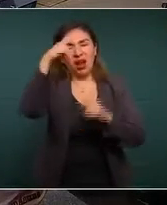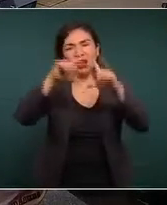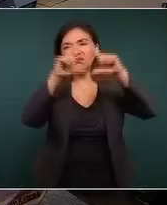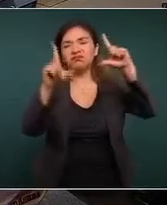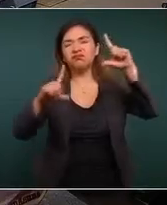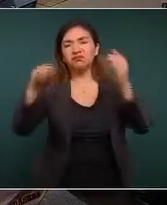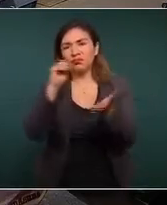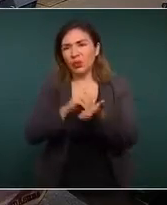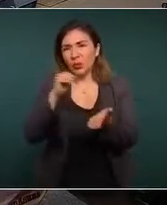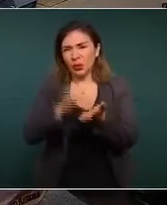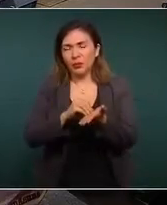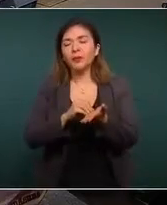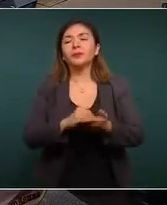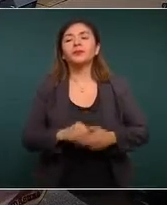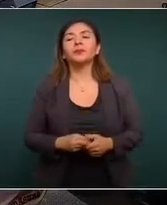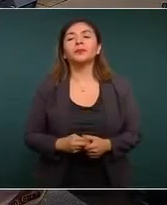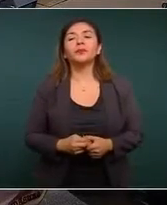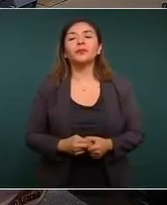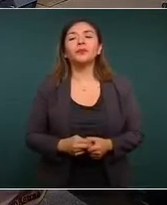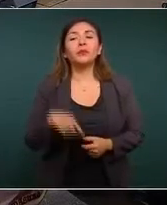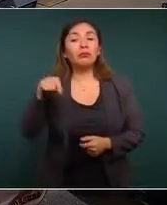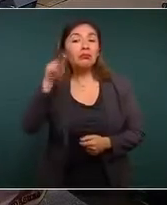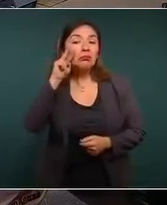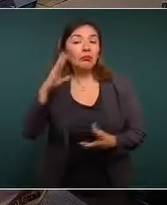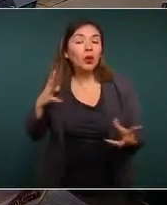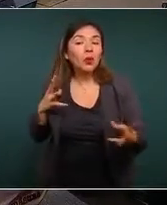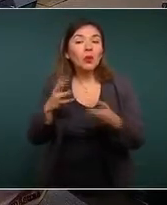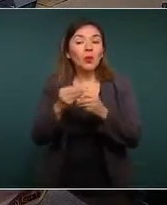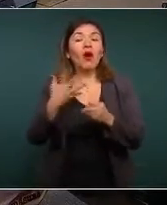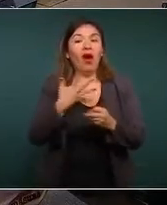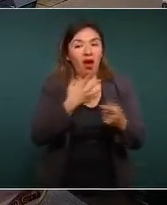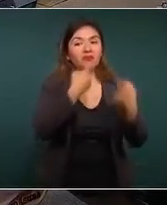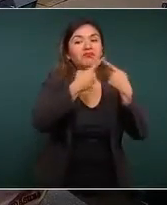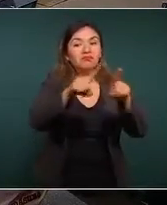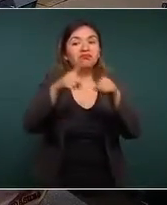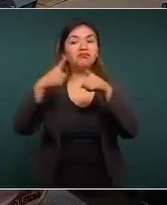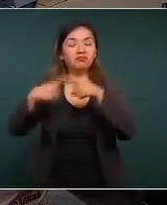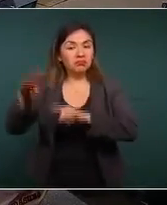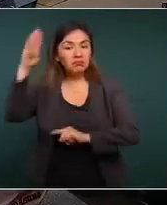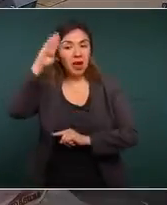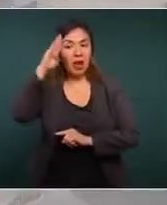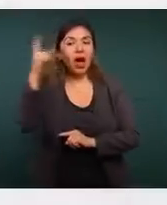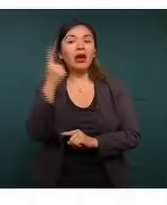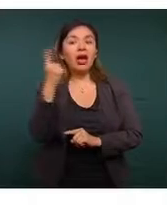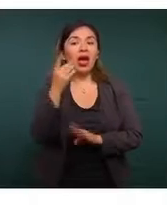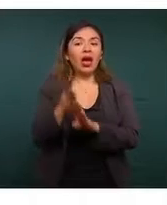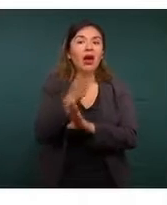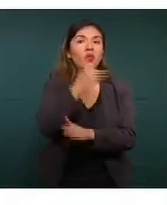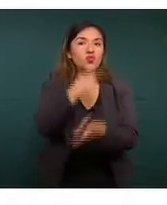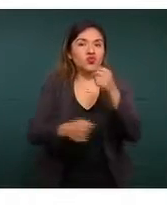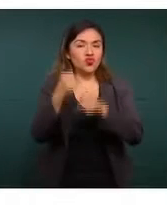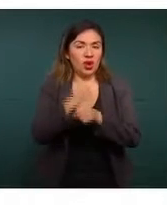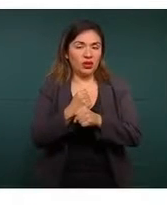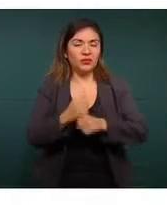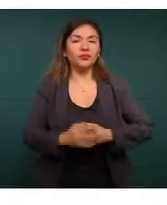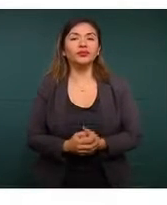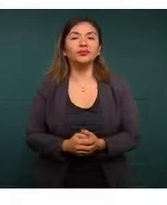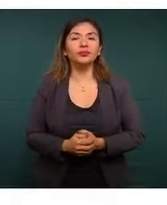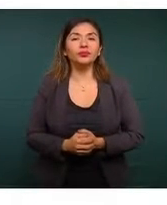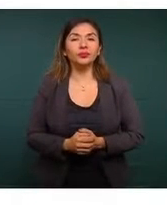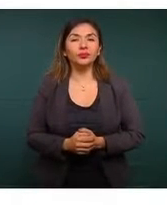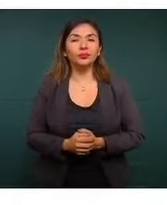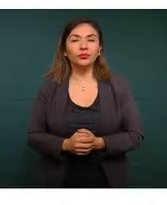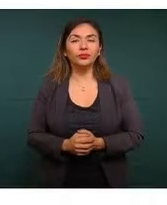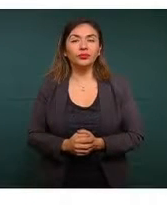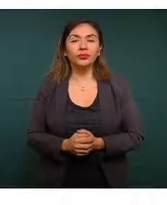nivel nacional. Y aquí vemos el acumulado, también una diferencia enorme considerando la mitad del año. La que sigue, por